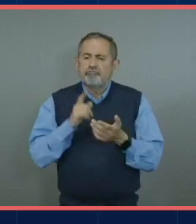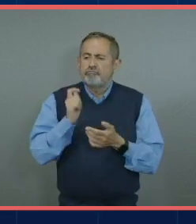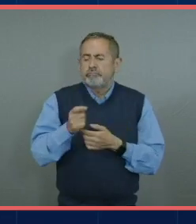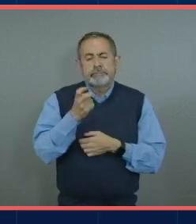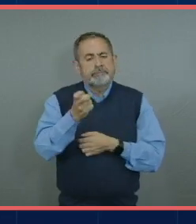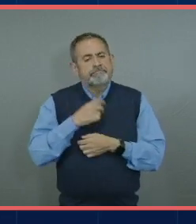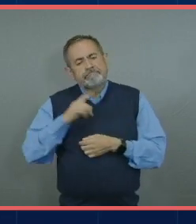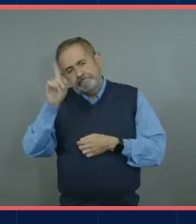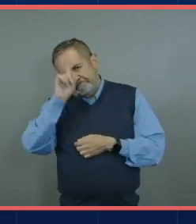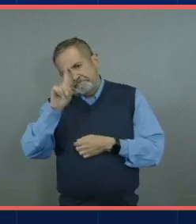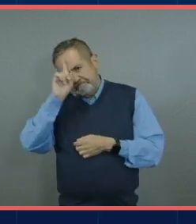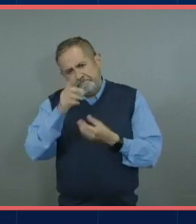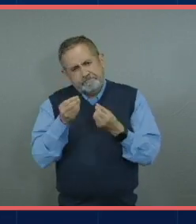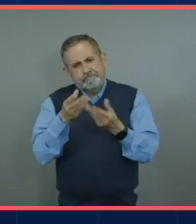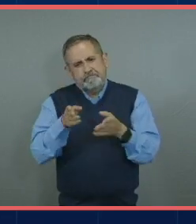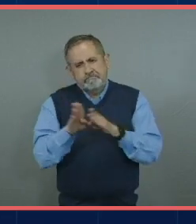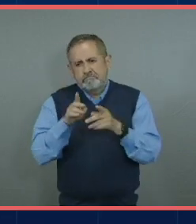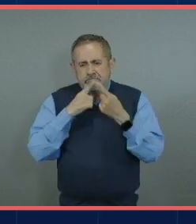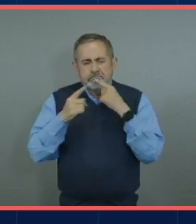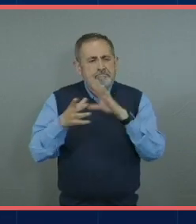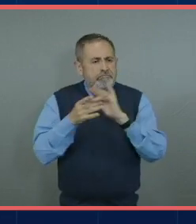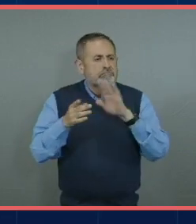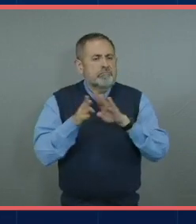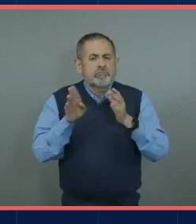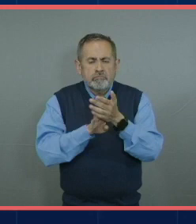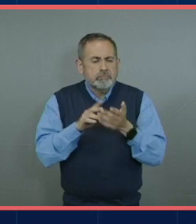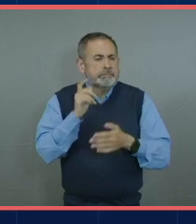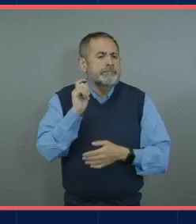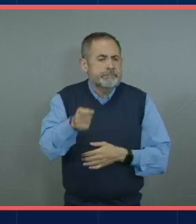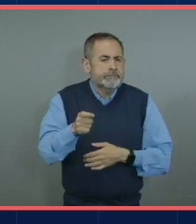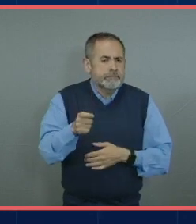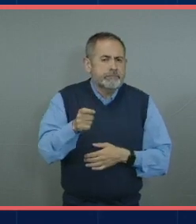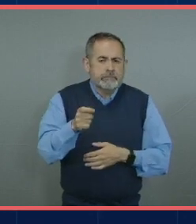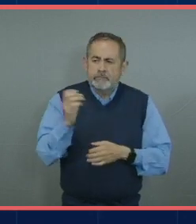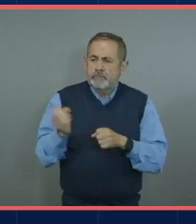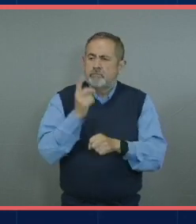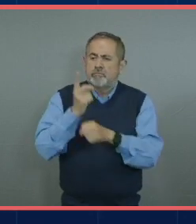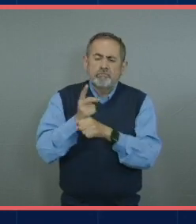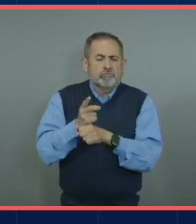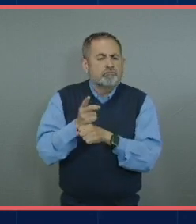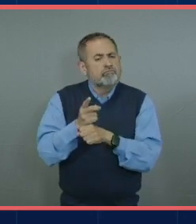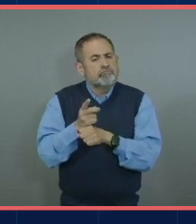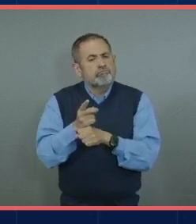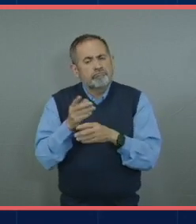serían mis recomendaciones y sobre todo estén agradecidos por la oportunidad que se les brinda ¿no?